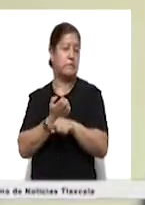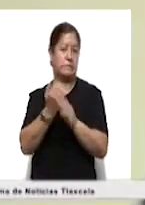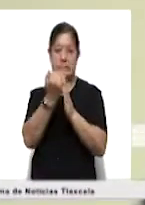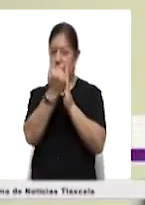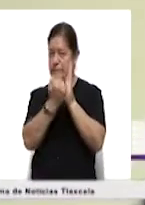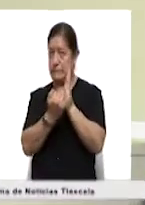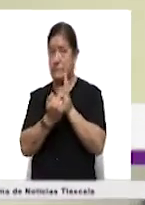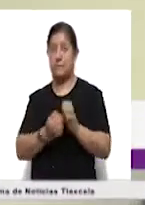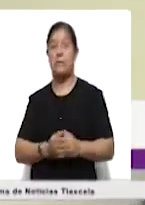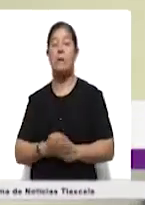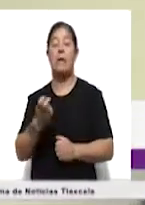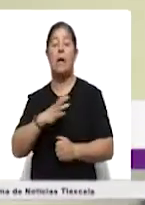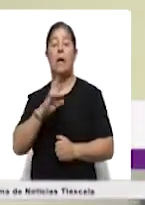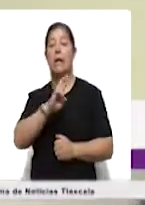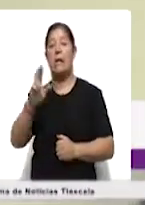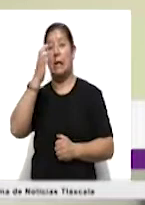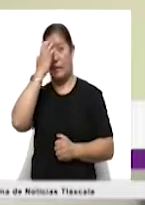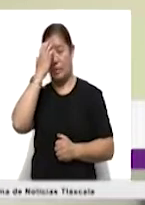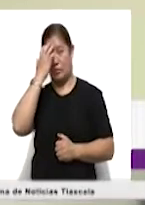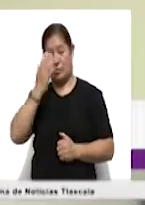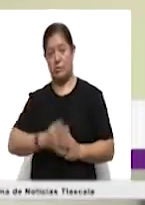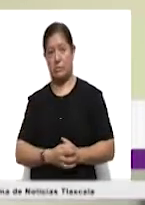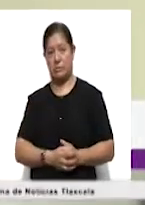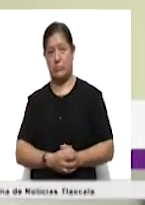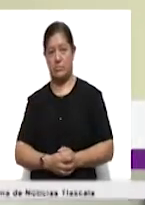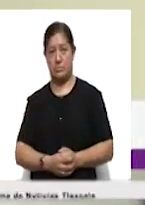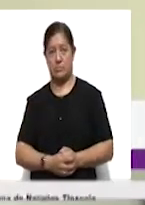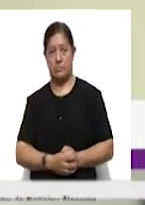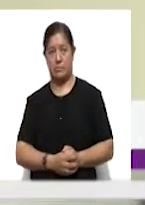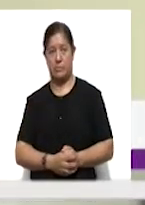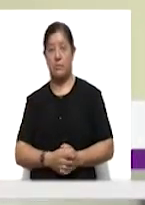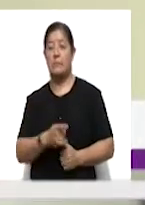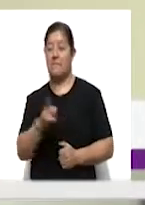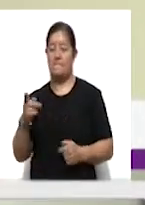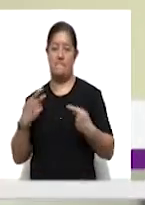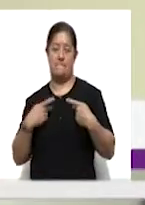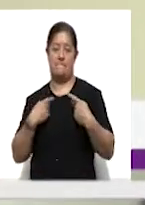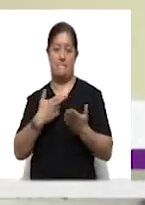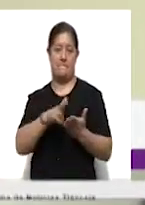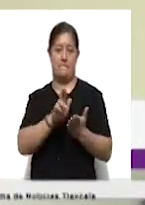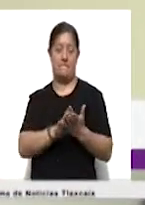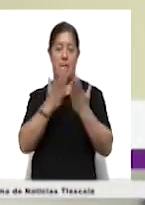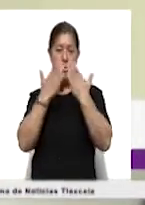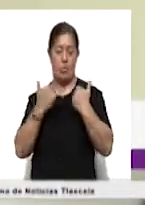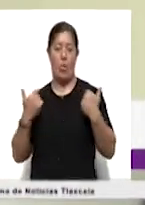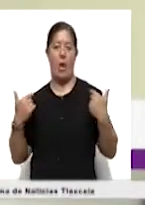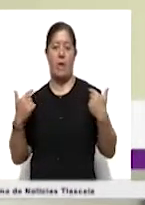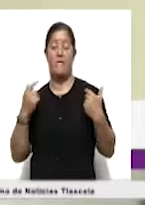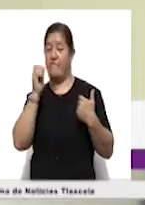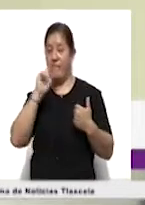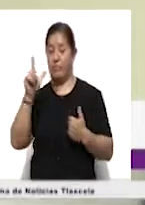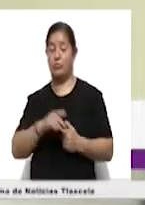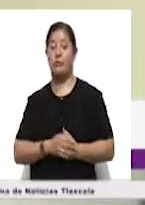el extenso reconocimiento que se les hace en este día a estos héroes sin capa, que sin tener necesidad